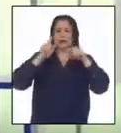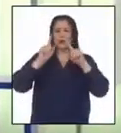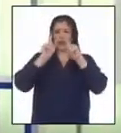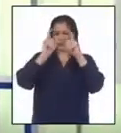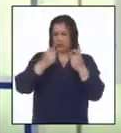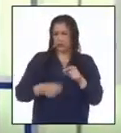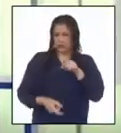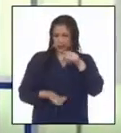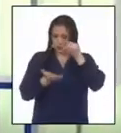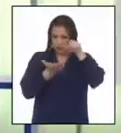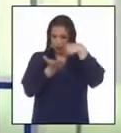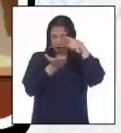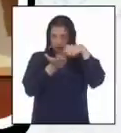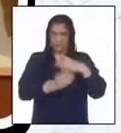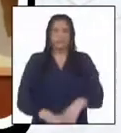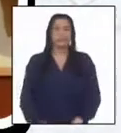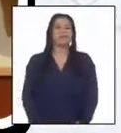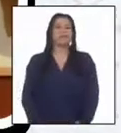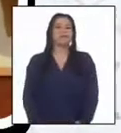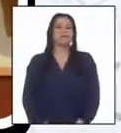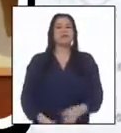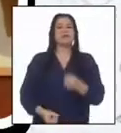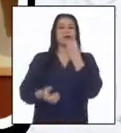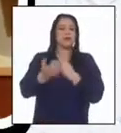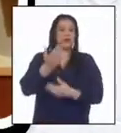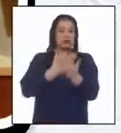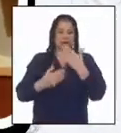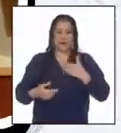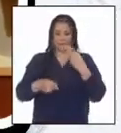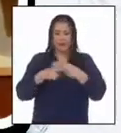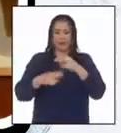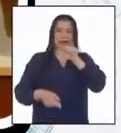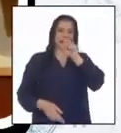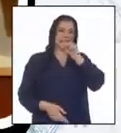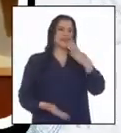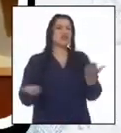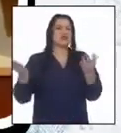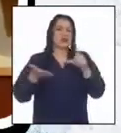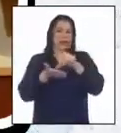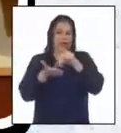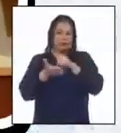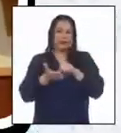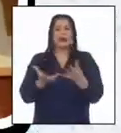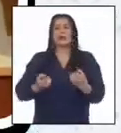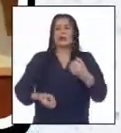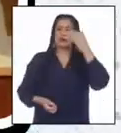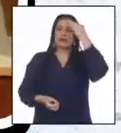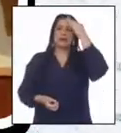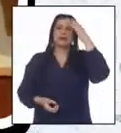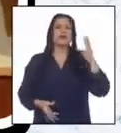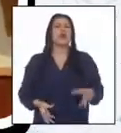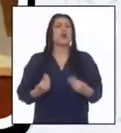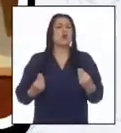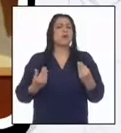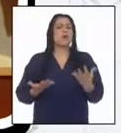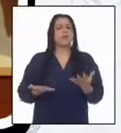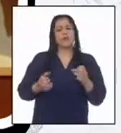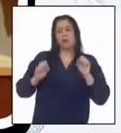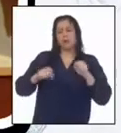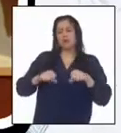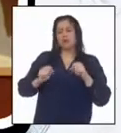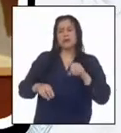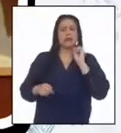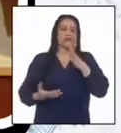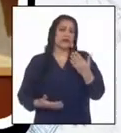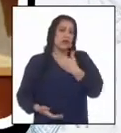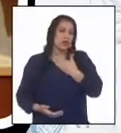preguntas para usted. Buenos días, mi nombre es Andy y soy de Lima. Quisiera saber en qué medida es posible afirmar